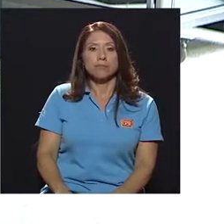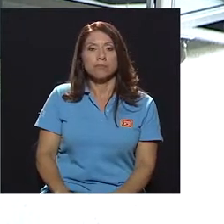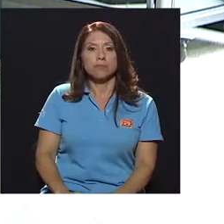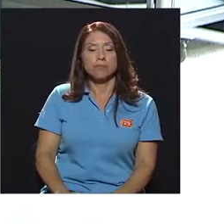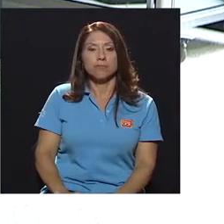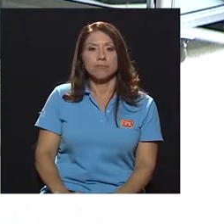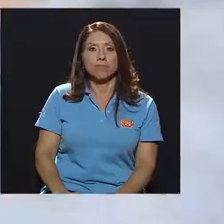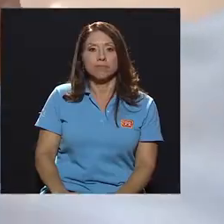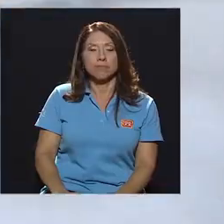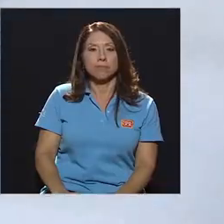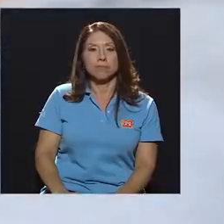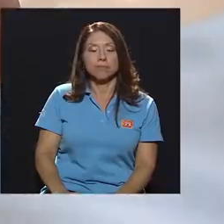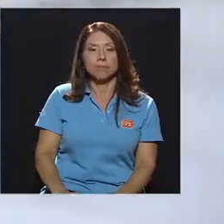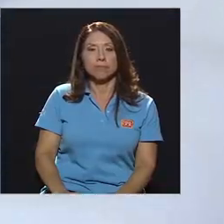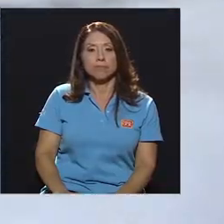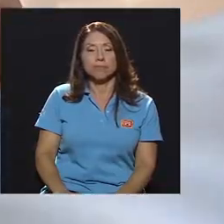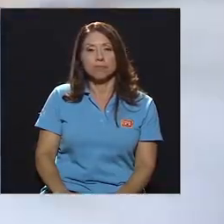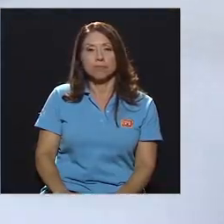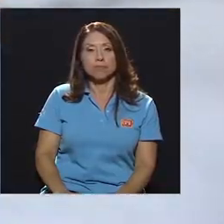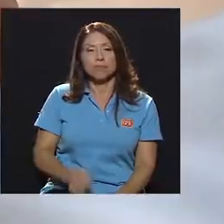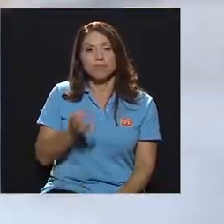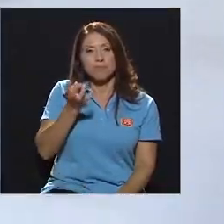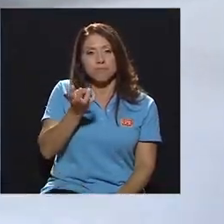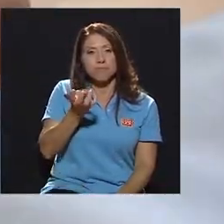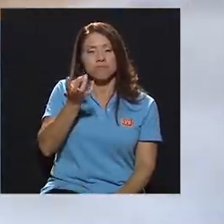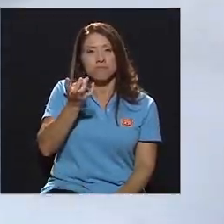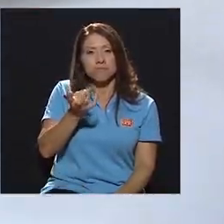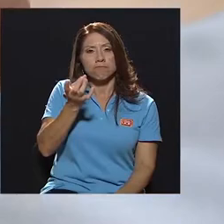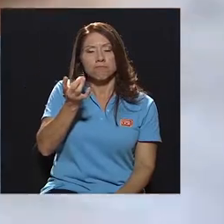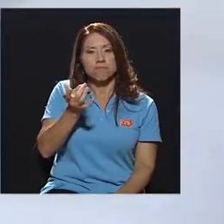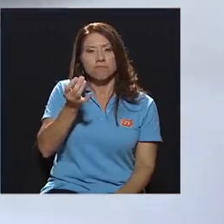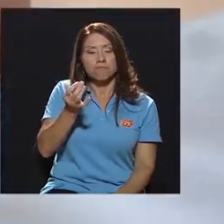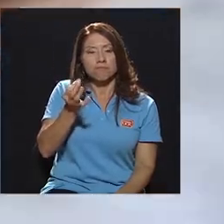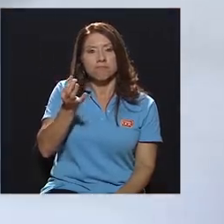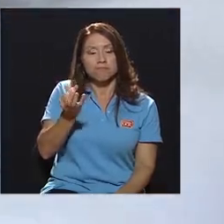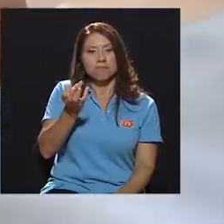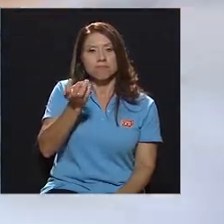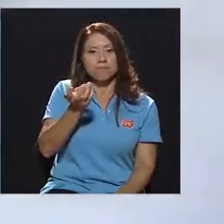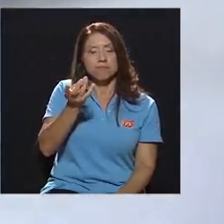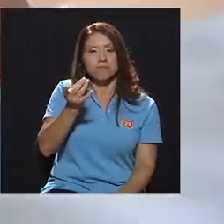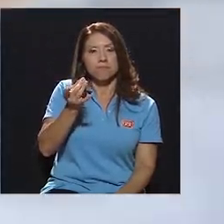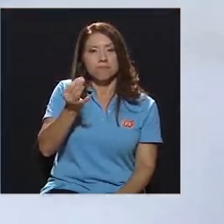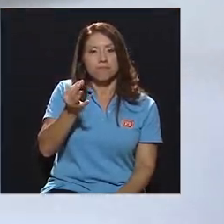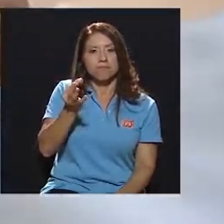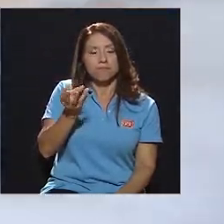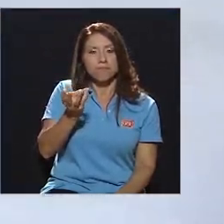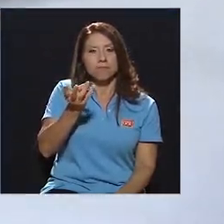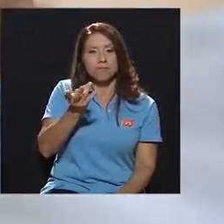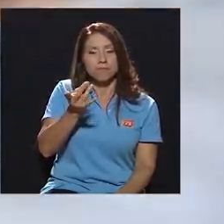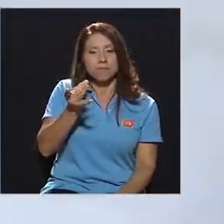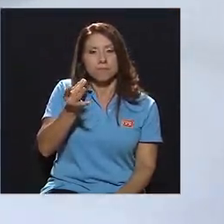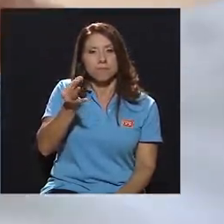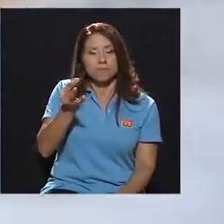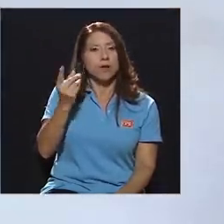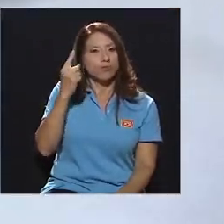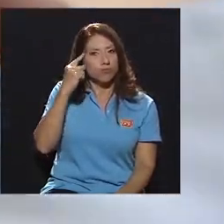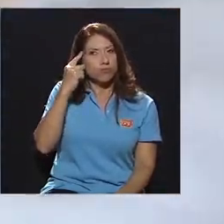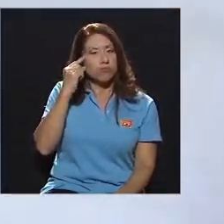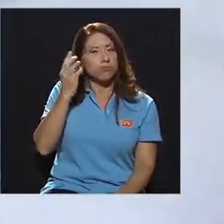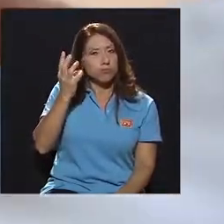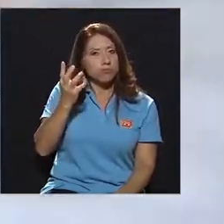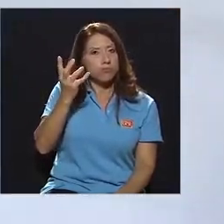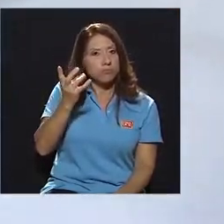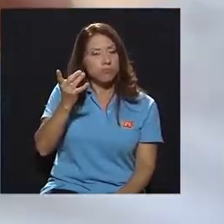ocho, nueve, diez, once, doce, trece, catorce, quince, dieciséis, siete, dieciocho, nueve, veinte, veintiuno, veintidós,